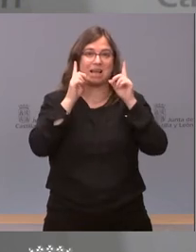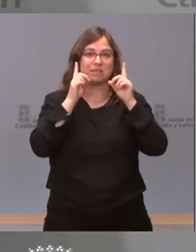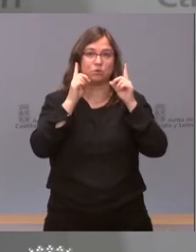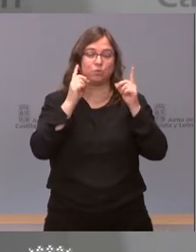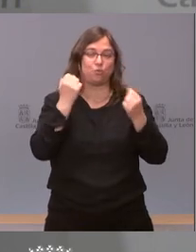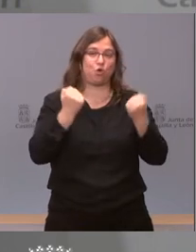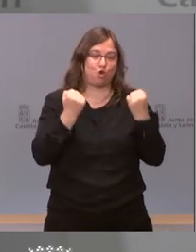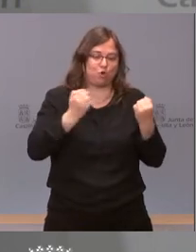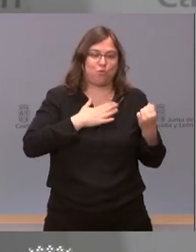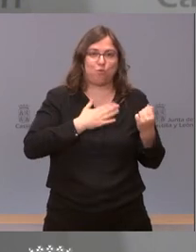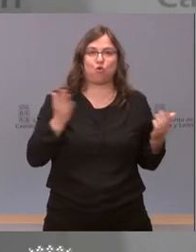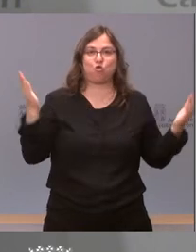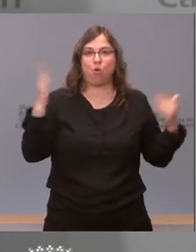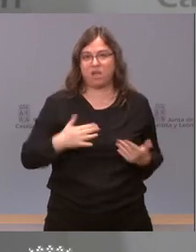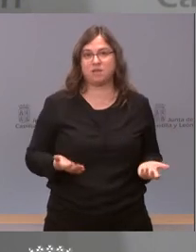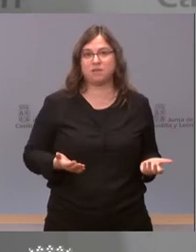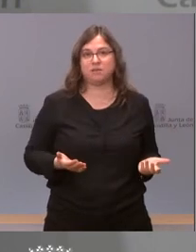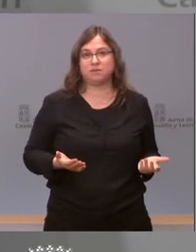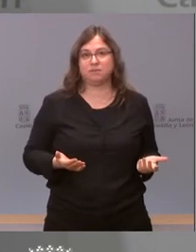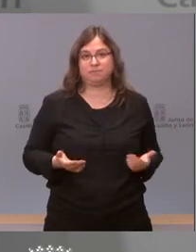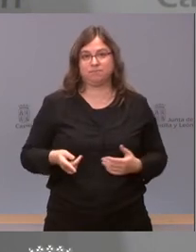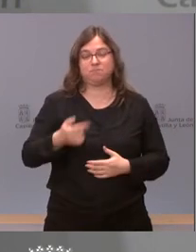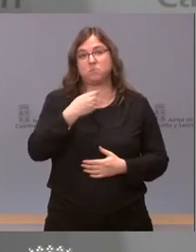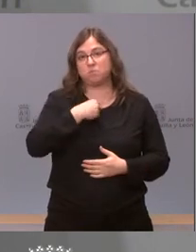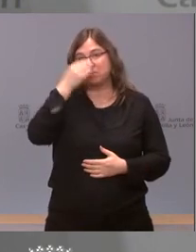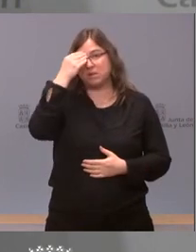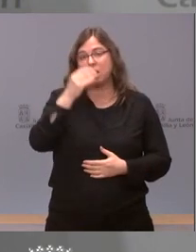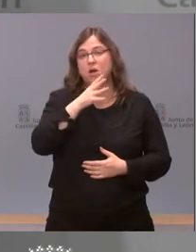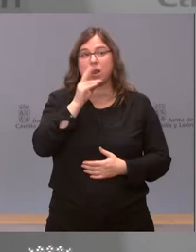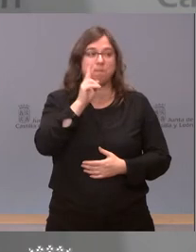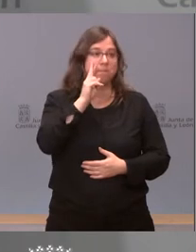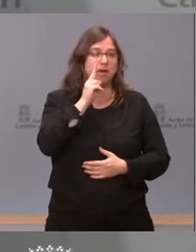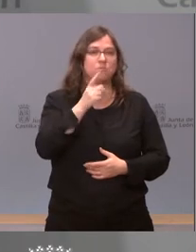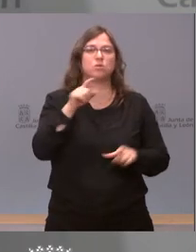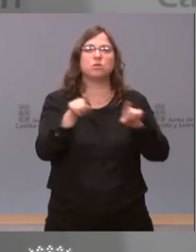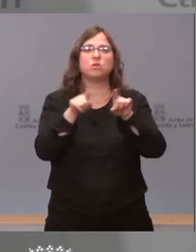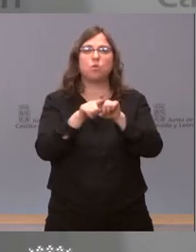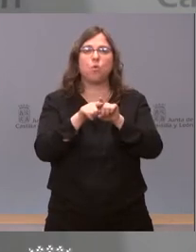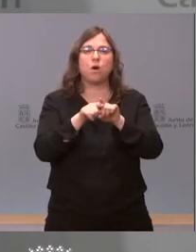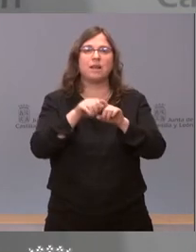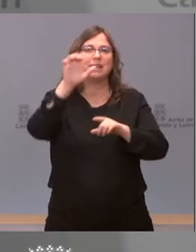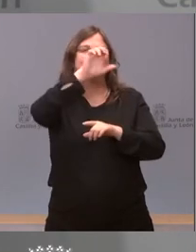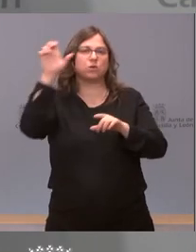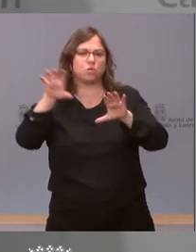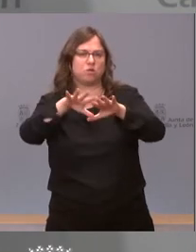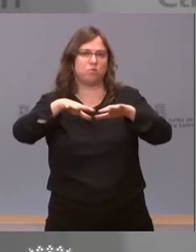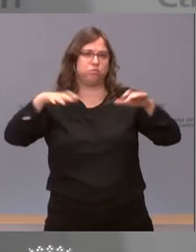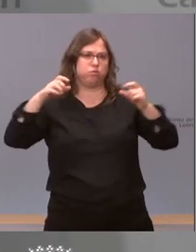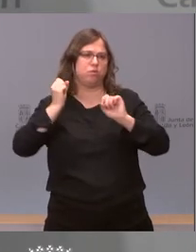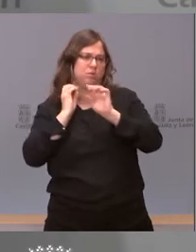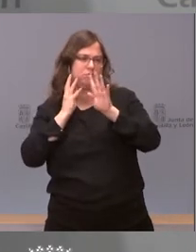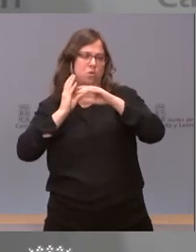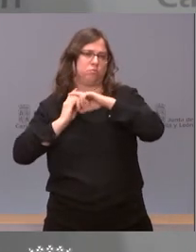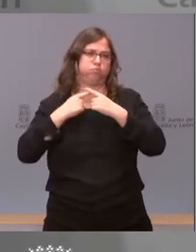de transporte propio que es decir que en todo el mundo estamos viendo estadios en Estados Unidos en Europa gente que se desplaza